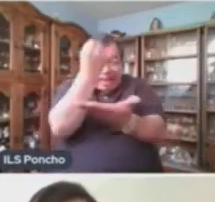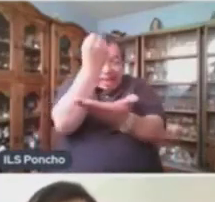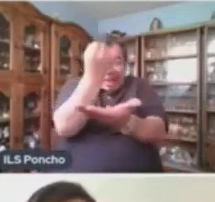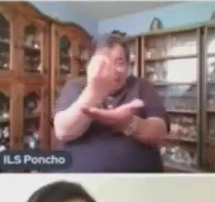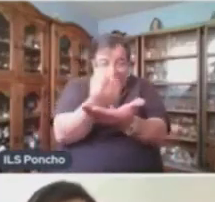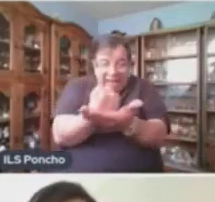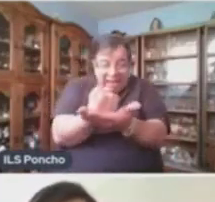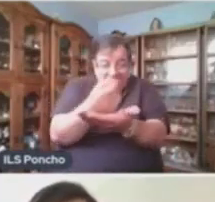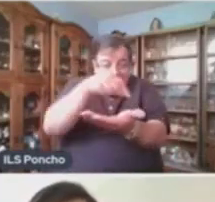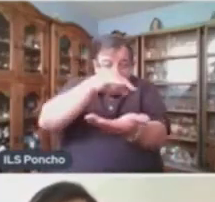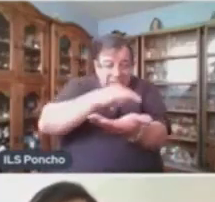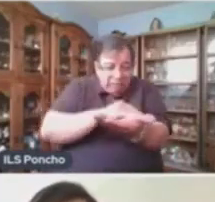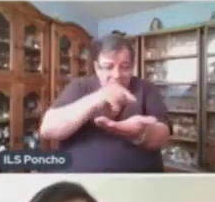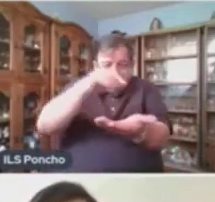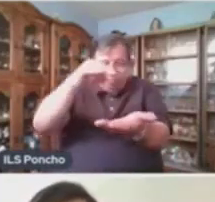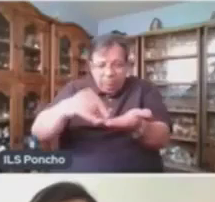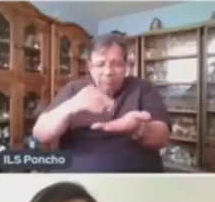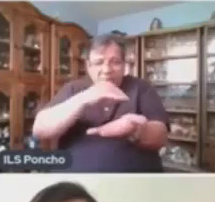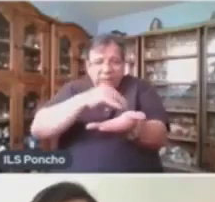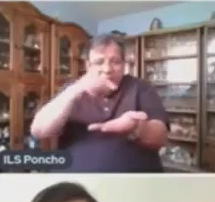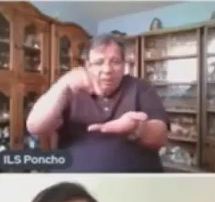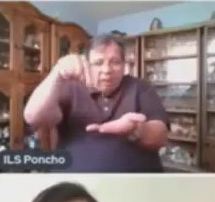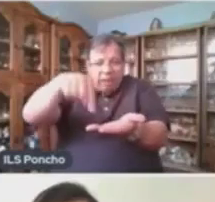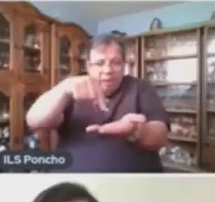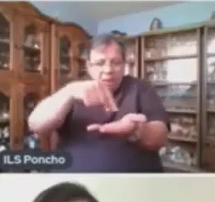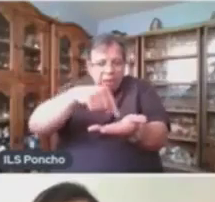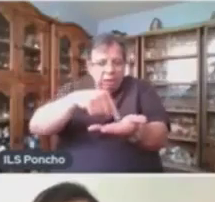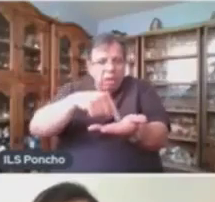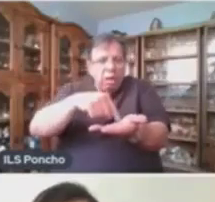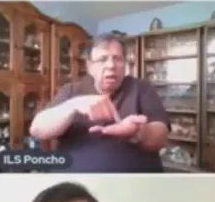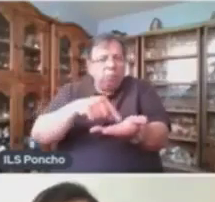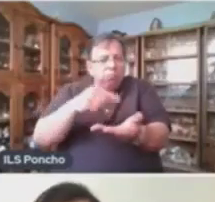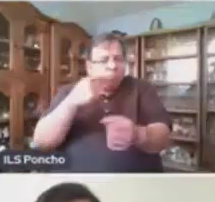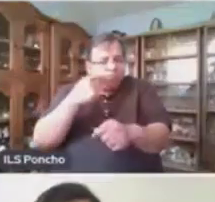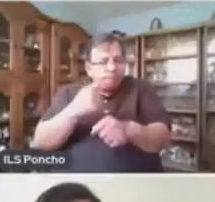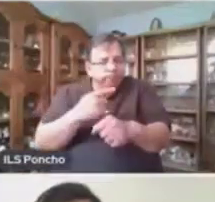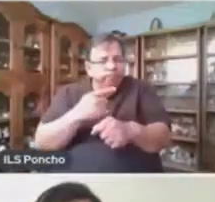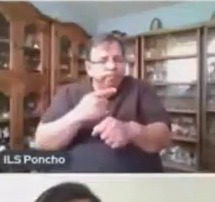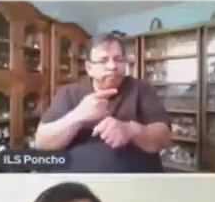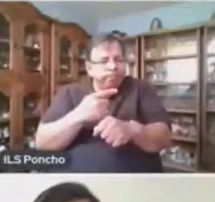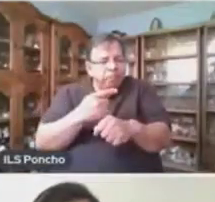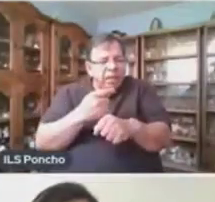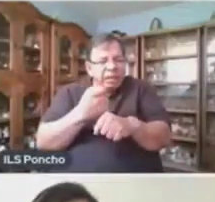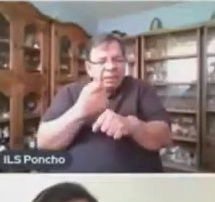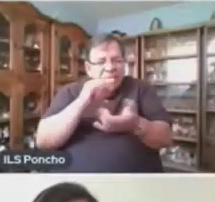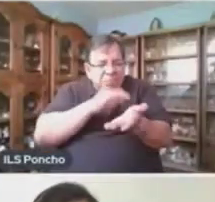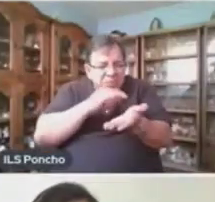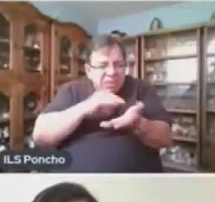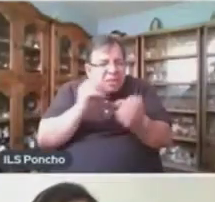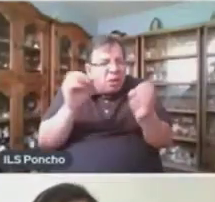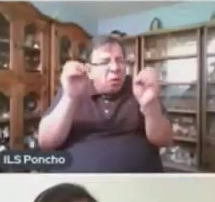Dejado La Cabeza De Alicia Se Veían Manchitas Oscuras